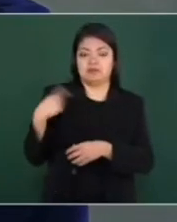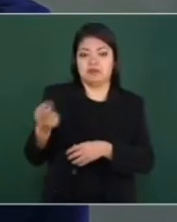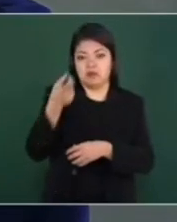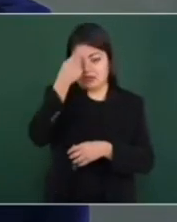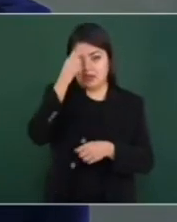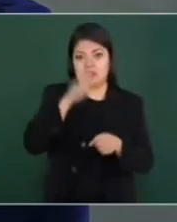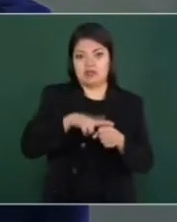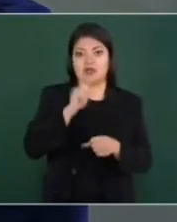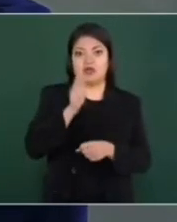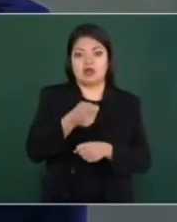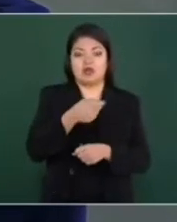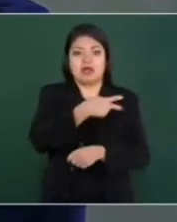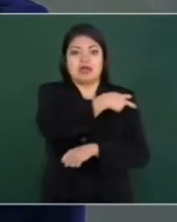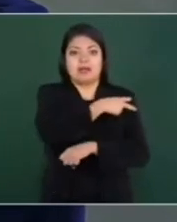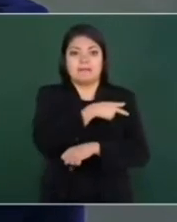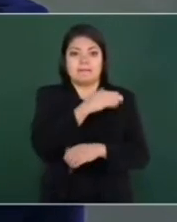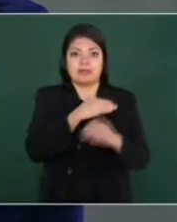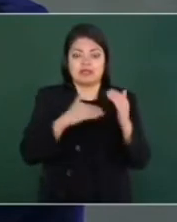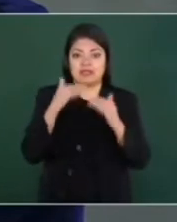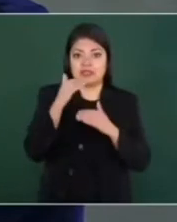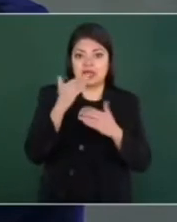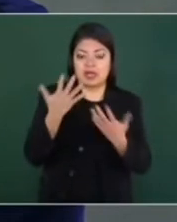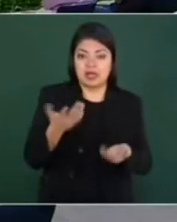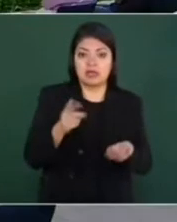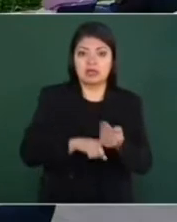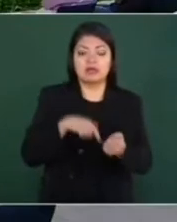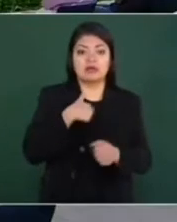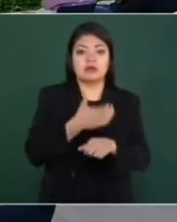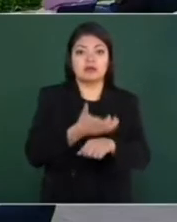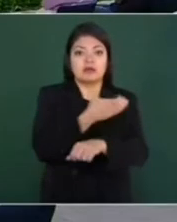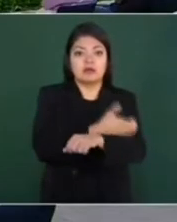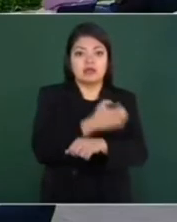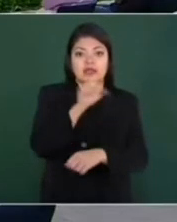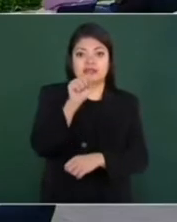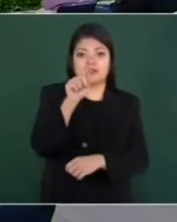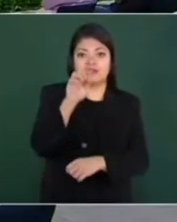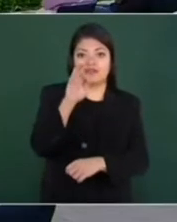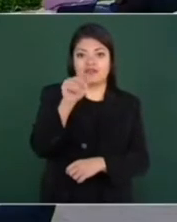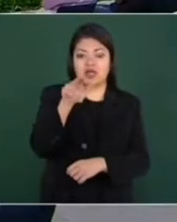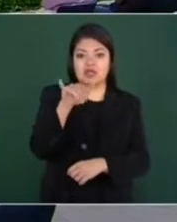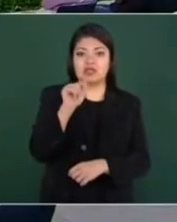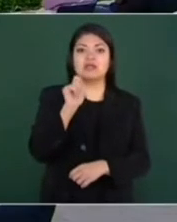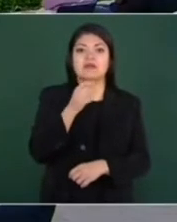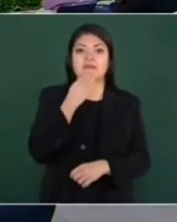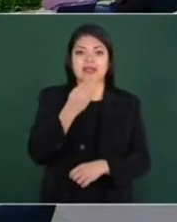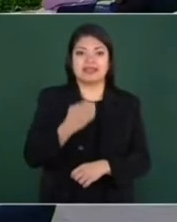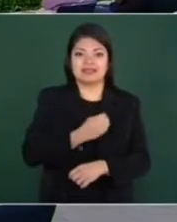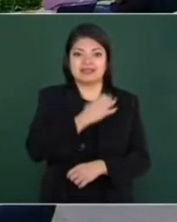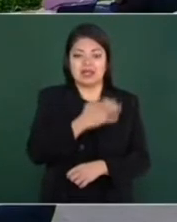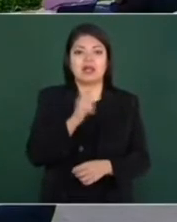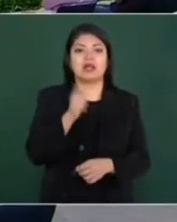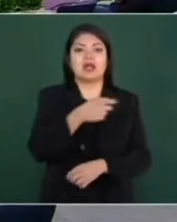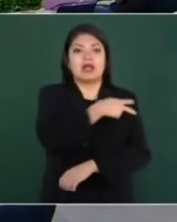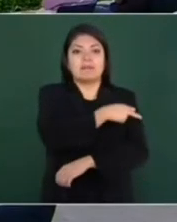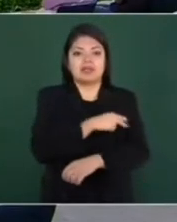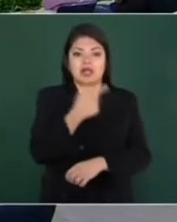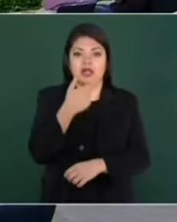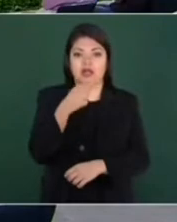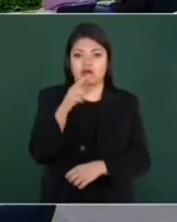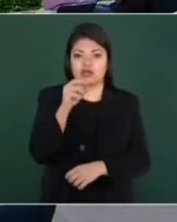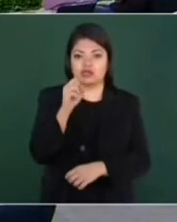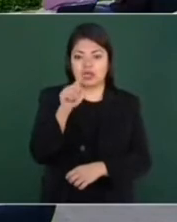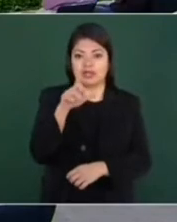capitán de Navío López Centeno, nuestra compañera Stephanie de Programas del Bienestar, el capitán Rosales, el doctor